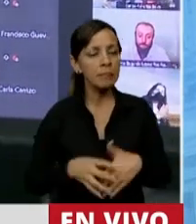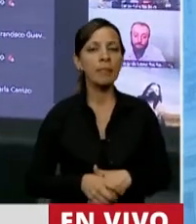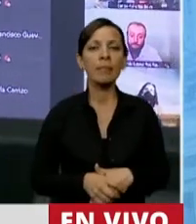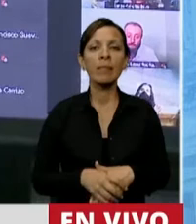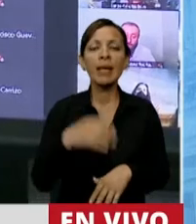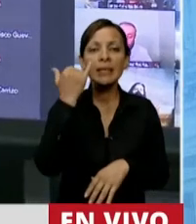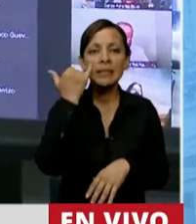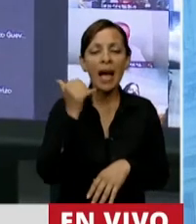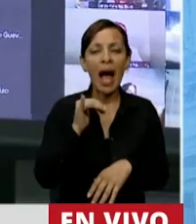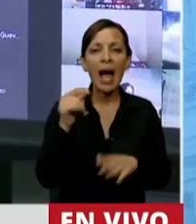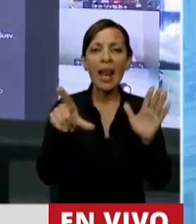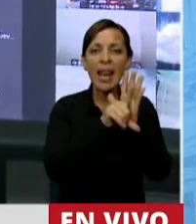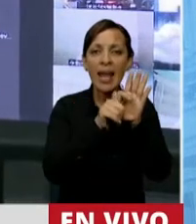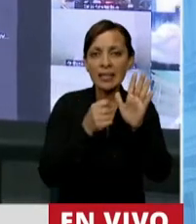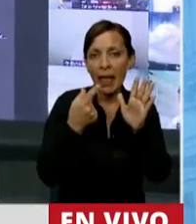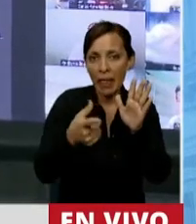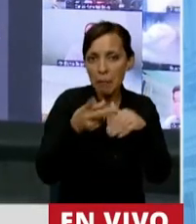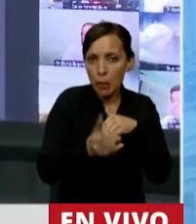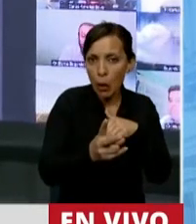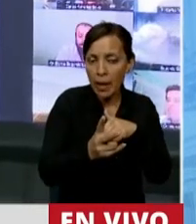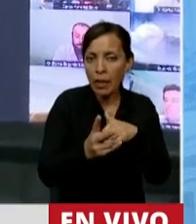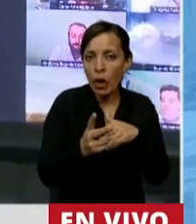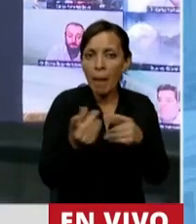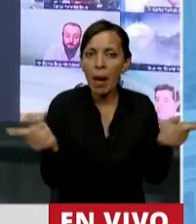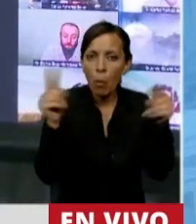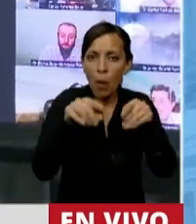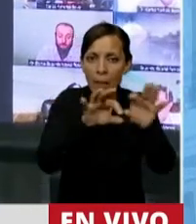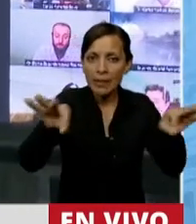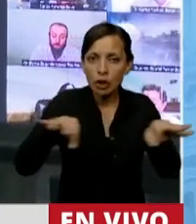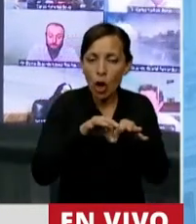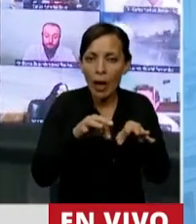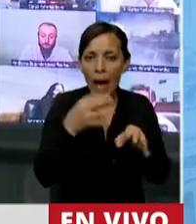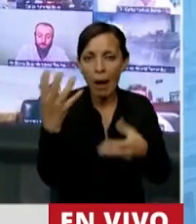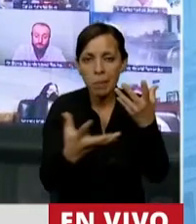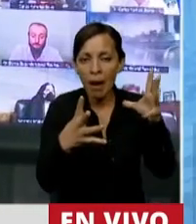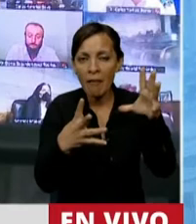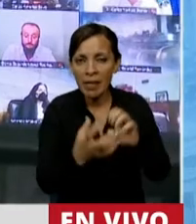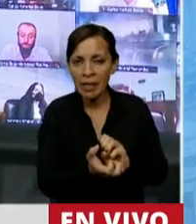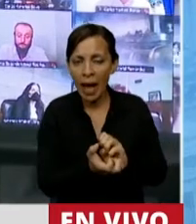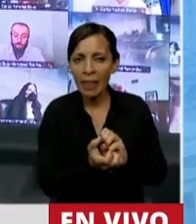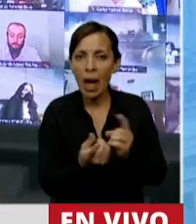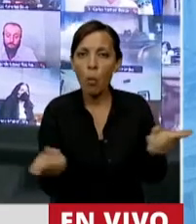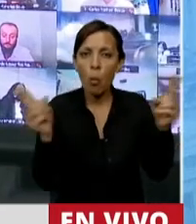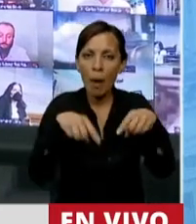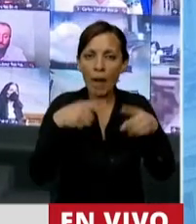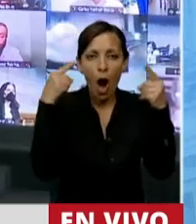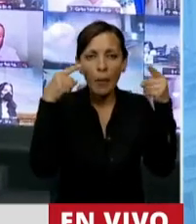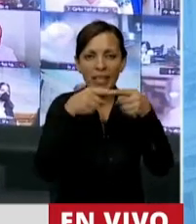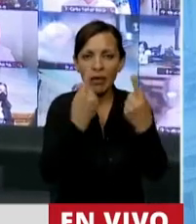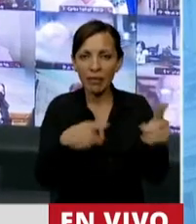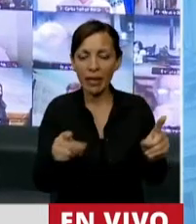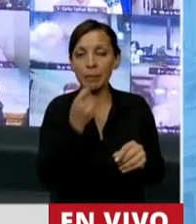Ya tenemos leyes que limitan la posibilidad de rezonificar la gran mayoría de la superficie afectada por incendios, Presidente. En primer